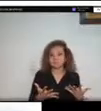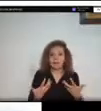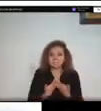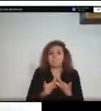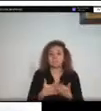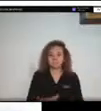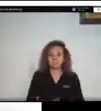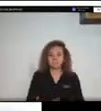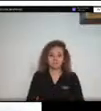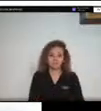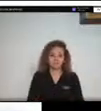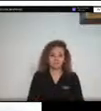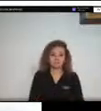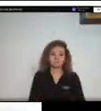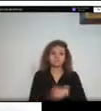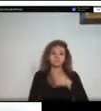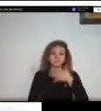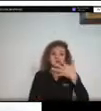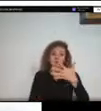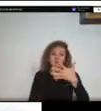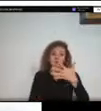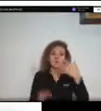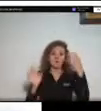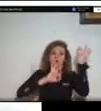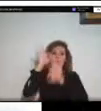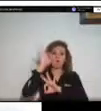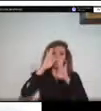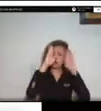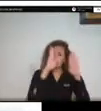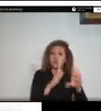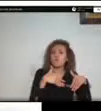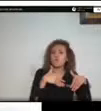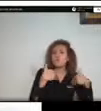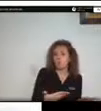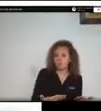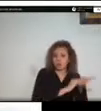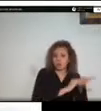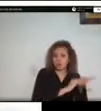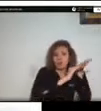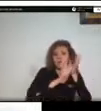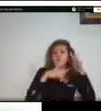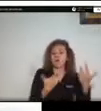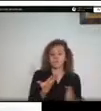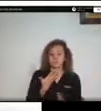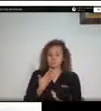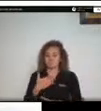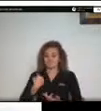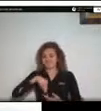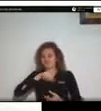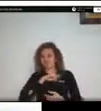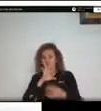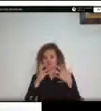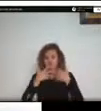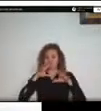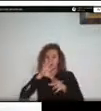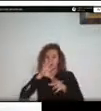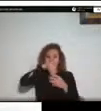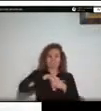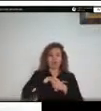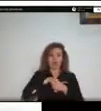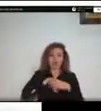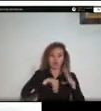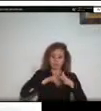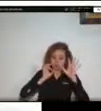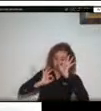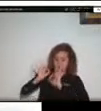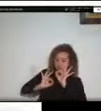que definitivamente tiene que ver con nuestra organización interna pero también la organización a través de la articulación con los